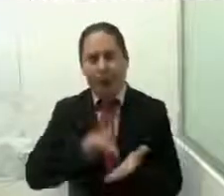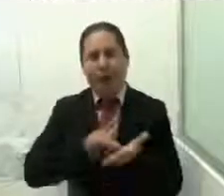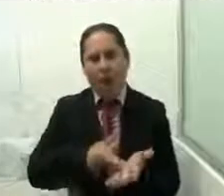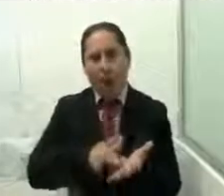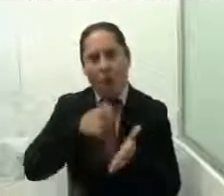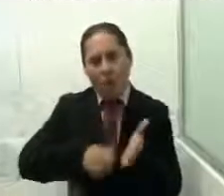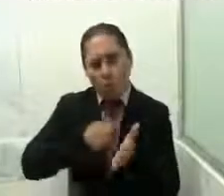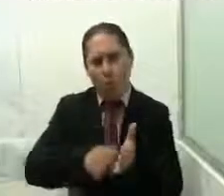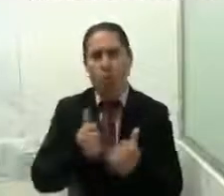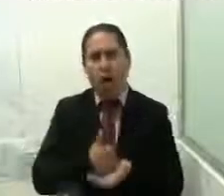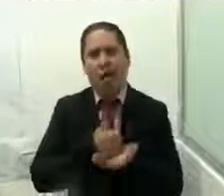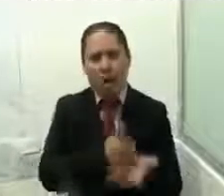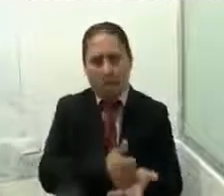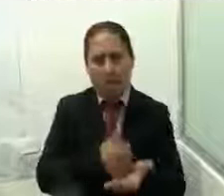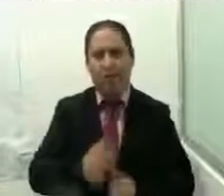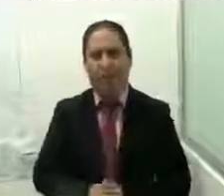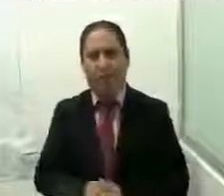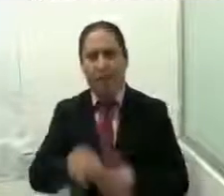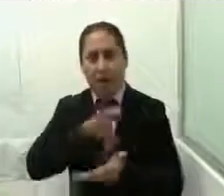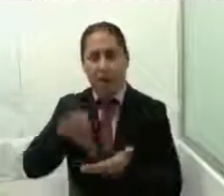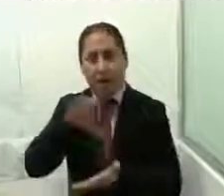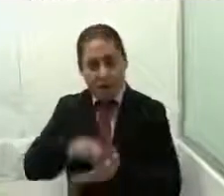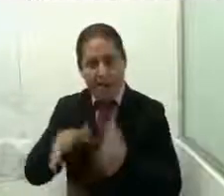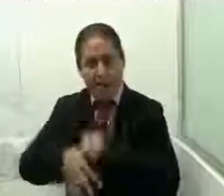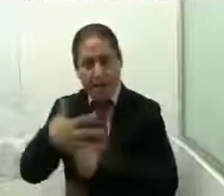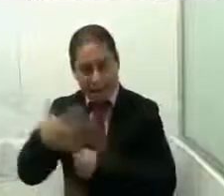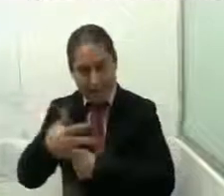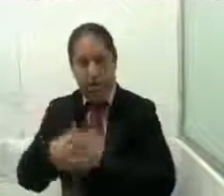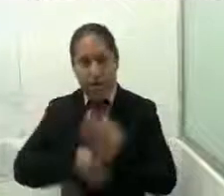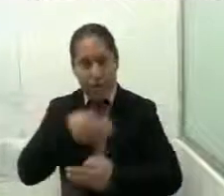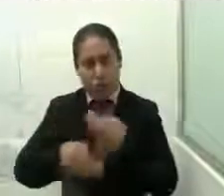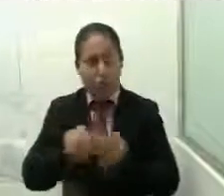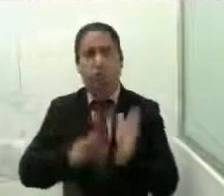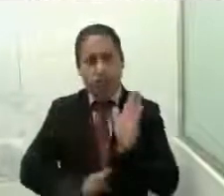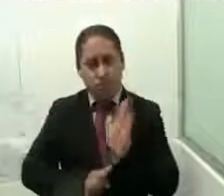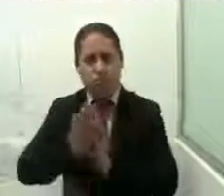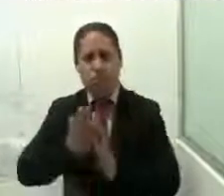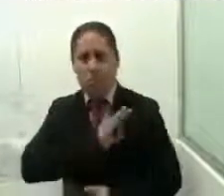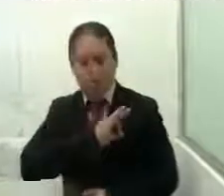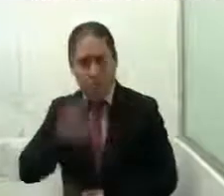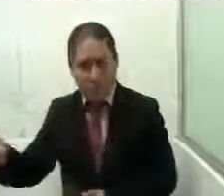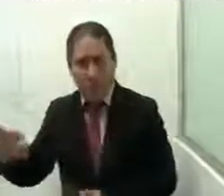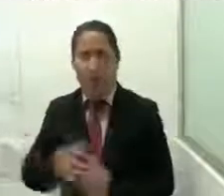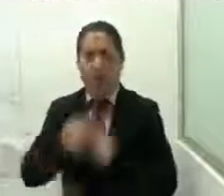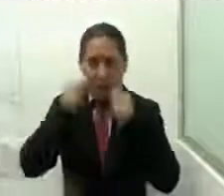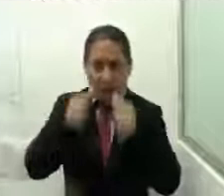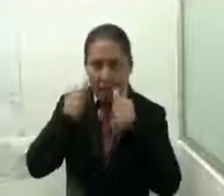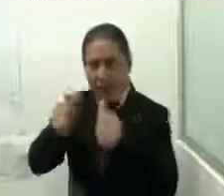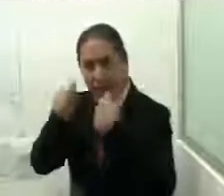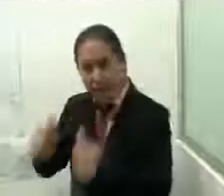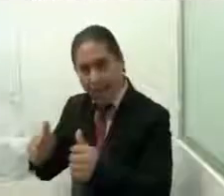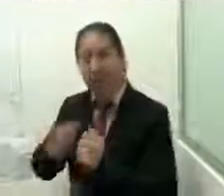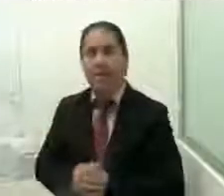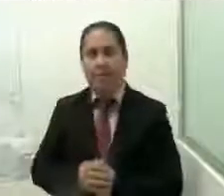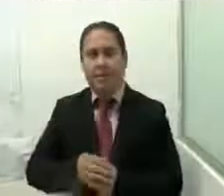de los 15 Centros para el Desarrollo de las Mujeres, se lograron más de 1.700 atenciones integrales a